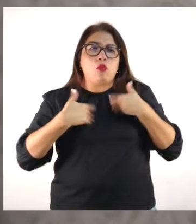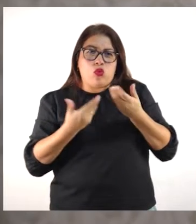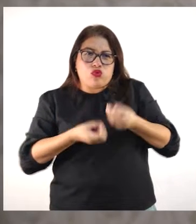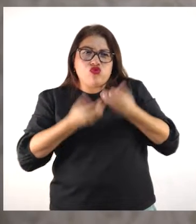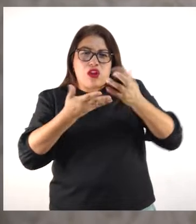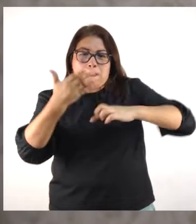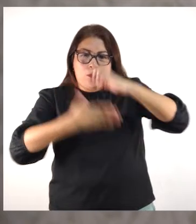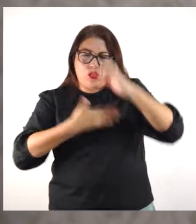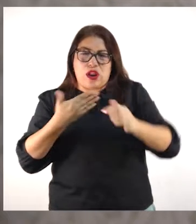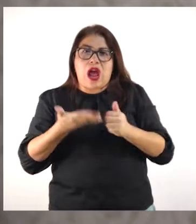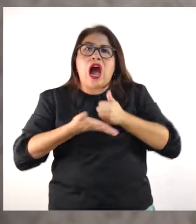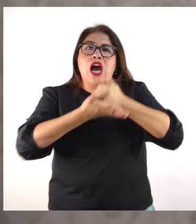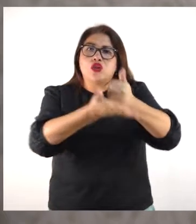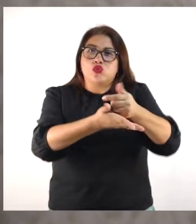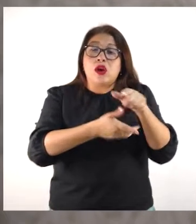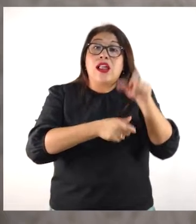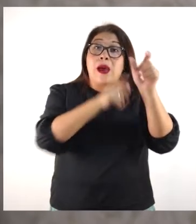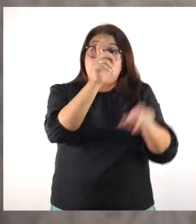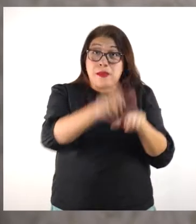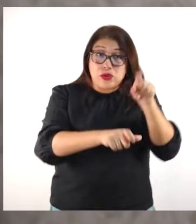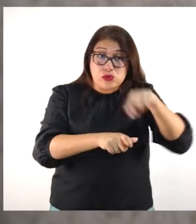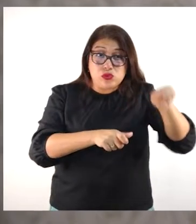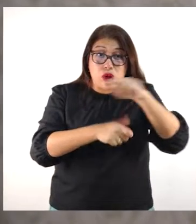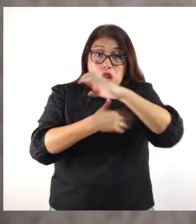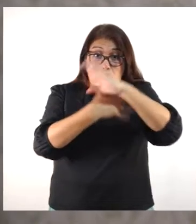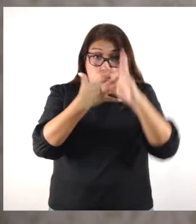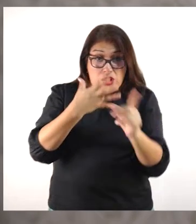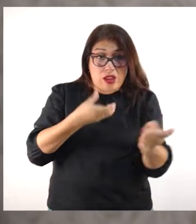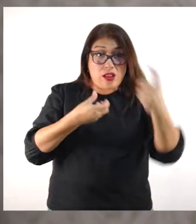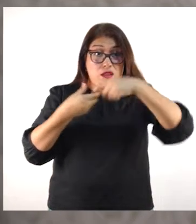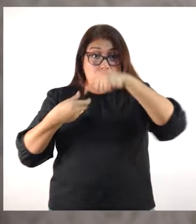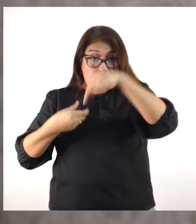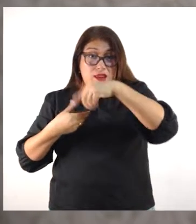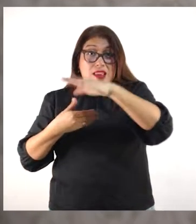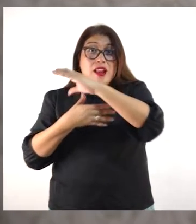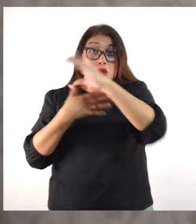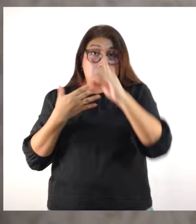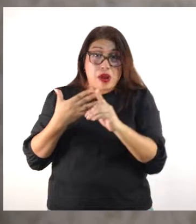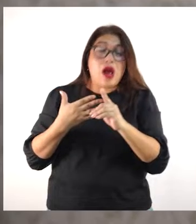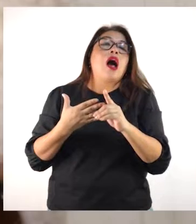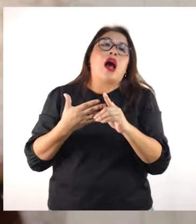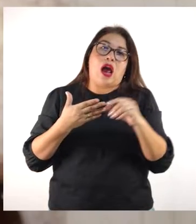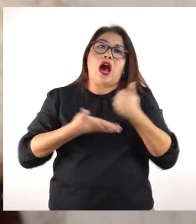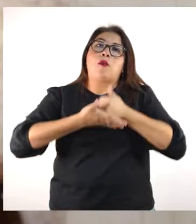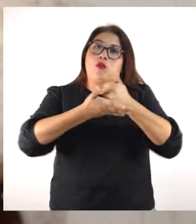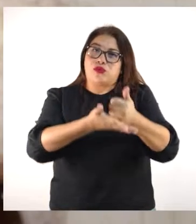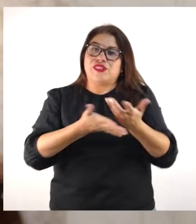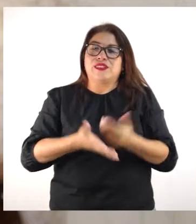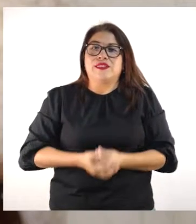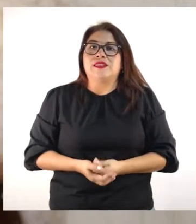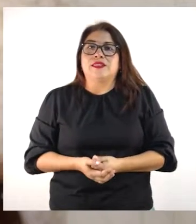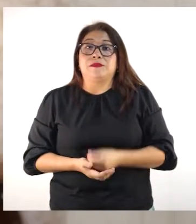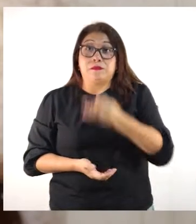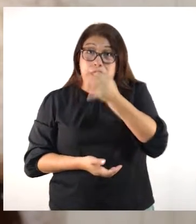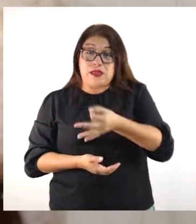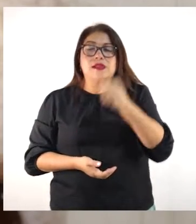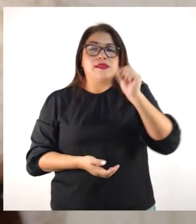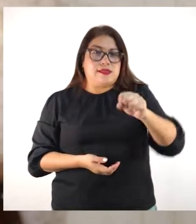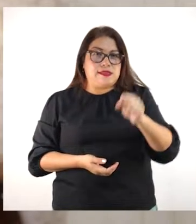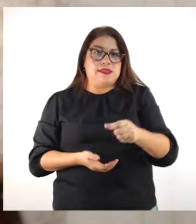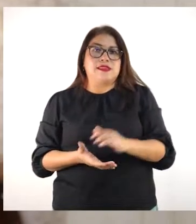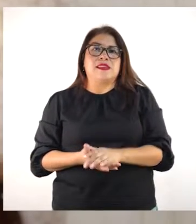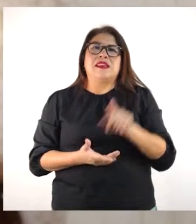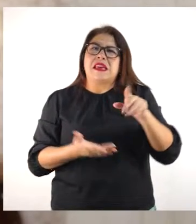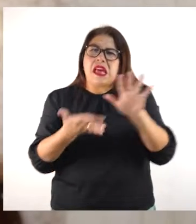a las personas que estén inscritas al registro del Conadis. ¿Verdad, doctora? Así es. Además, es un